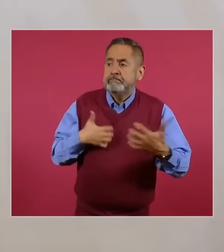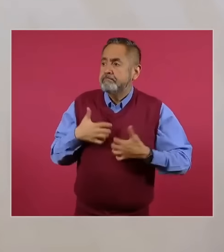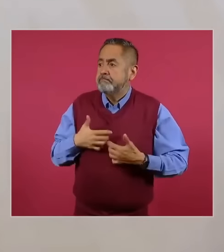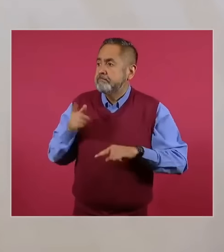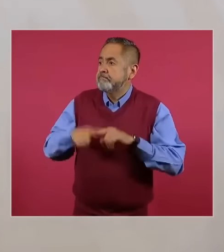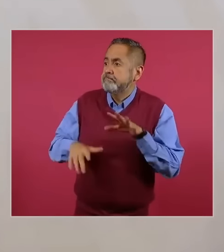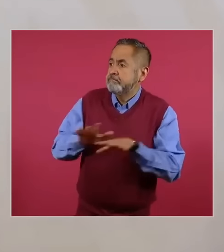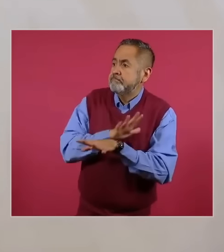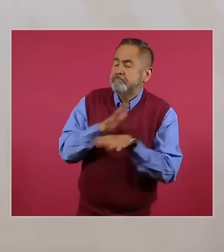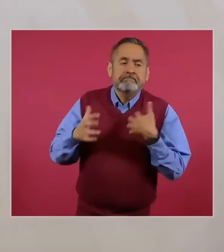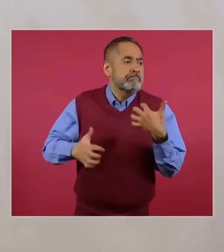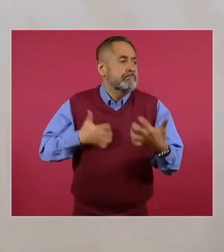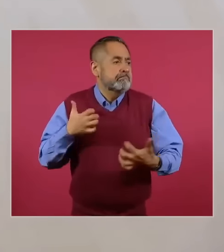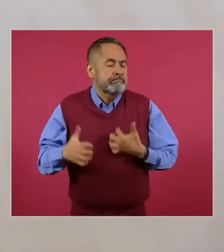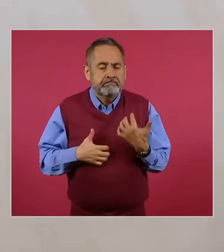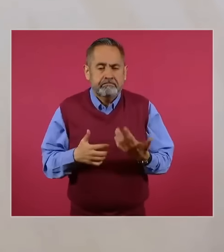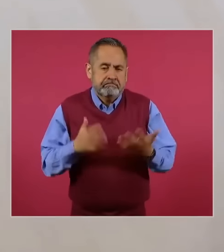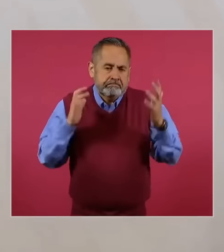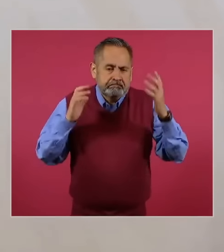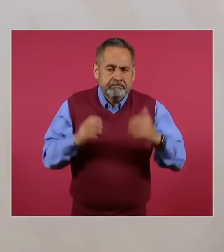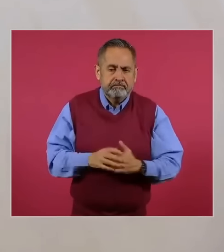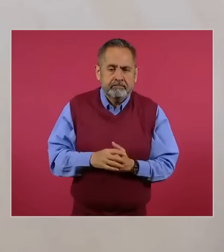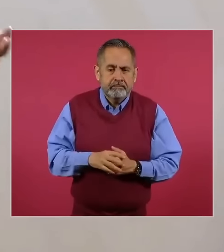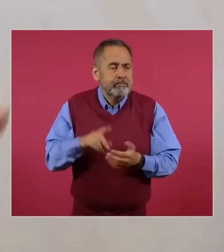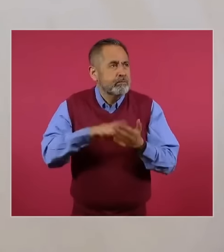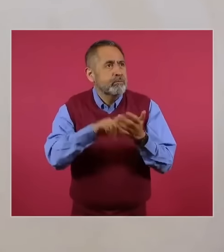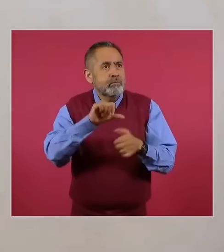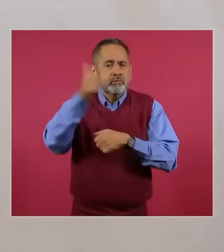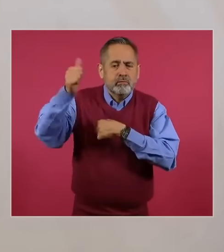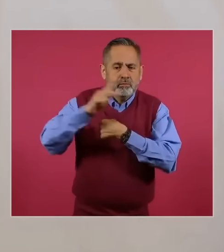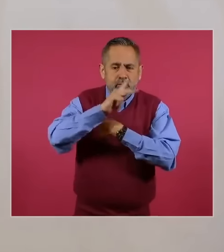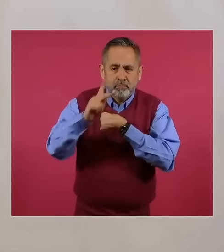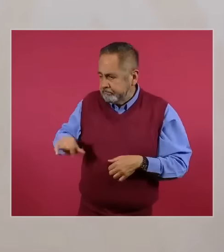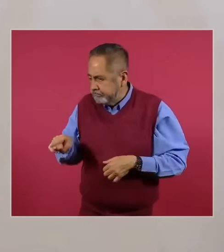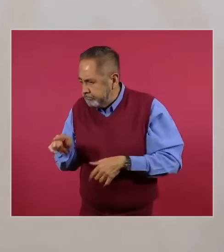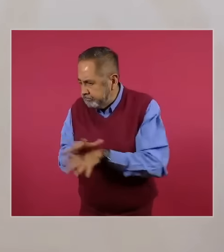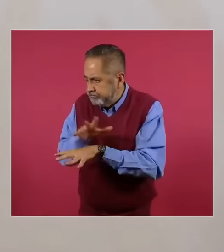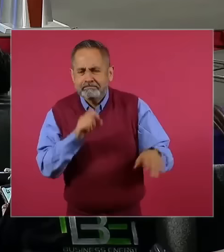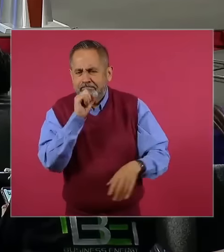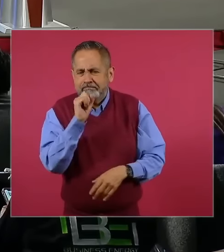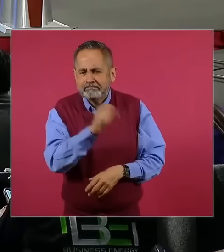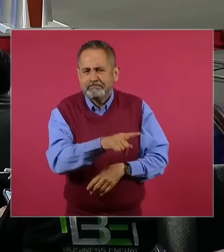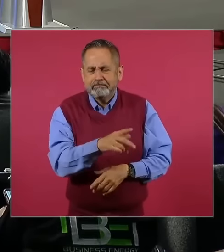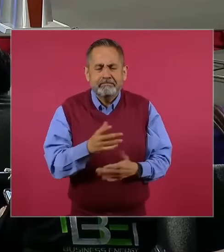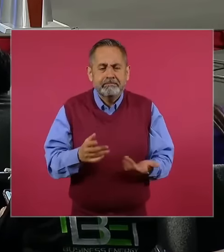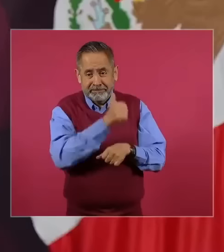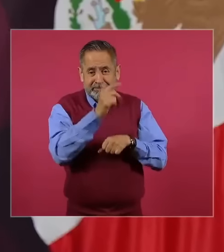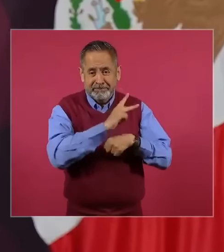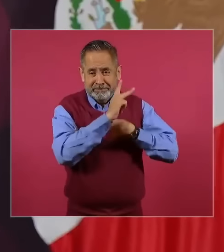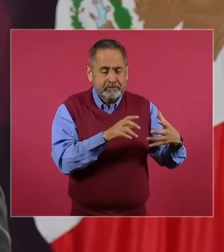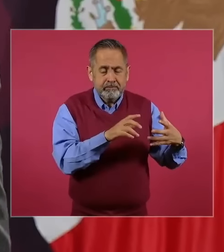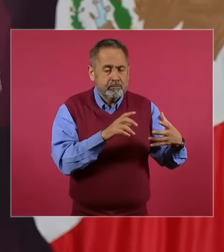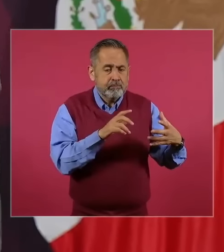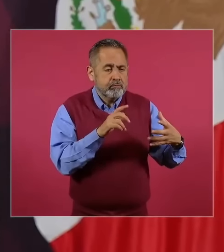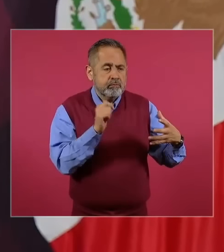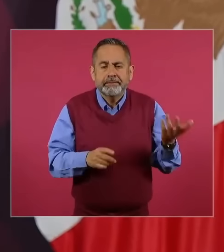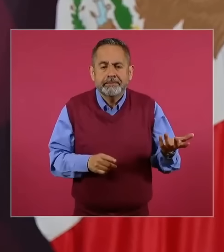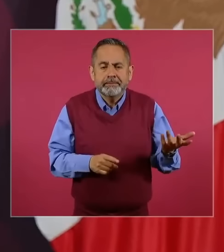caso de intereses extranjeros lo mismo, porque no quieren que